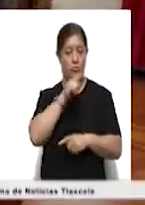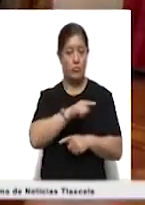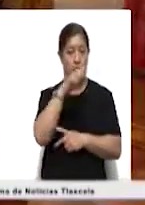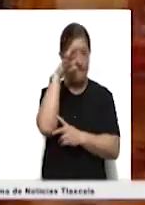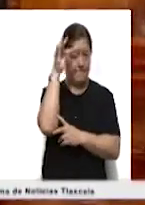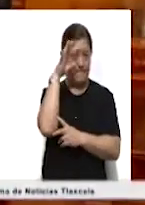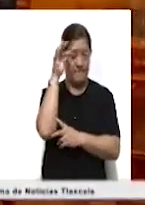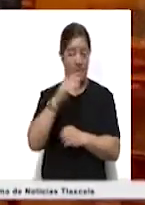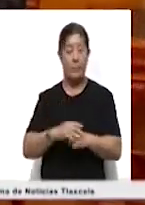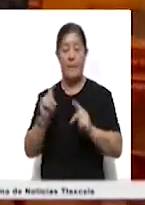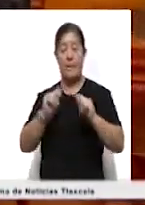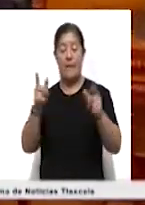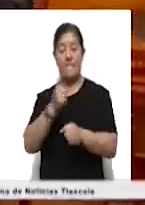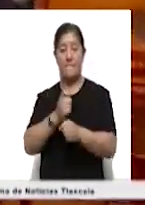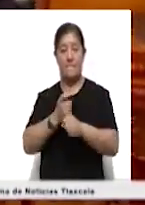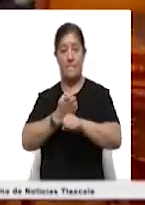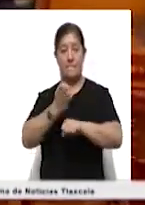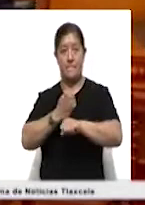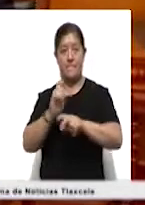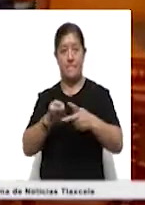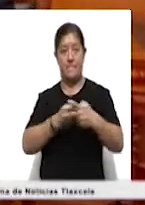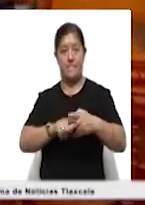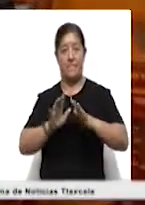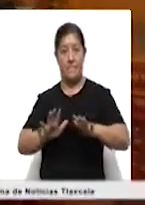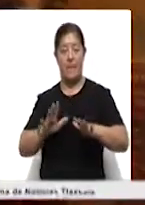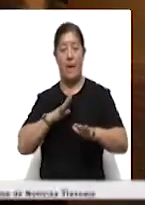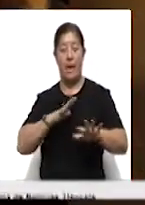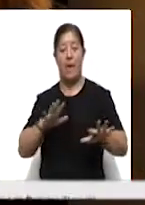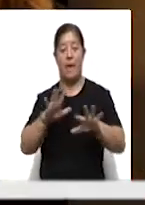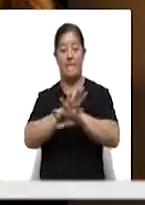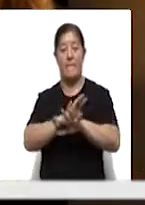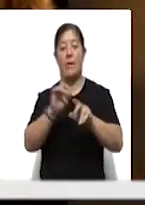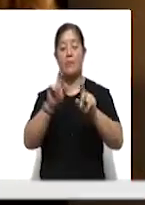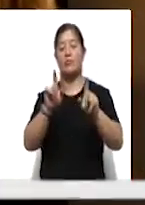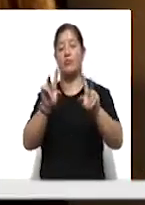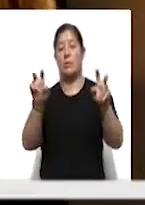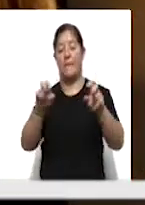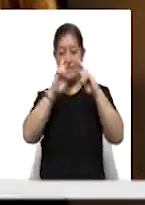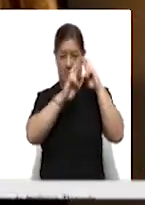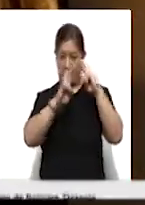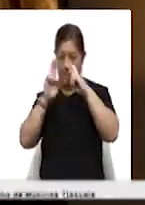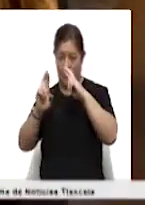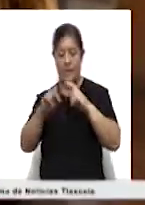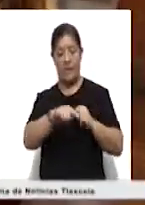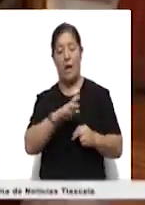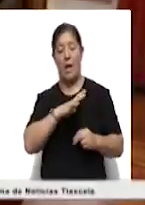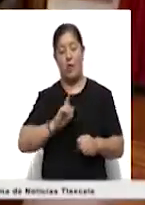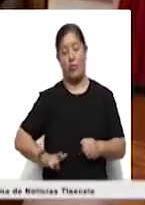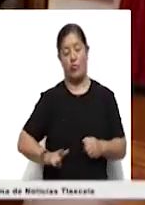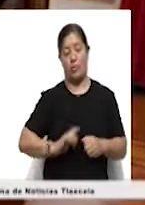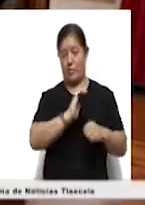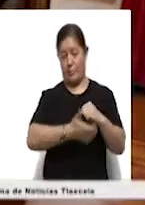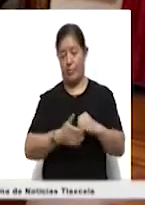Tlaxcala es el primer estado del país en iniciar los trabajos de transición en un marco de respeto institucional entre el gobierno saliente y el equipo